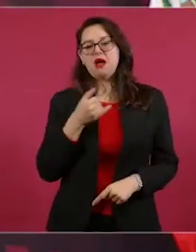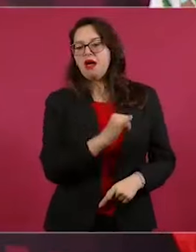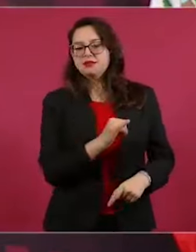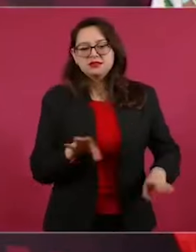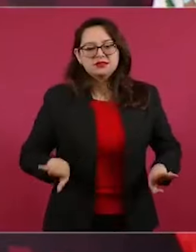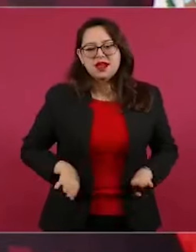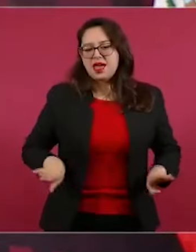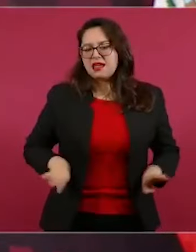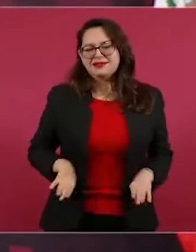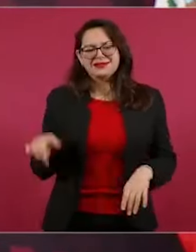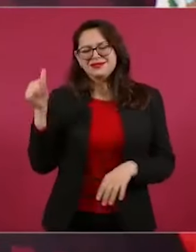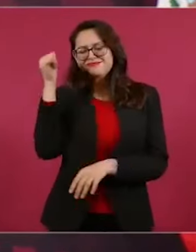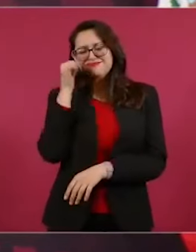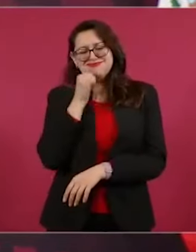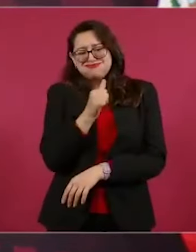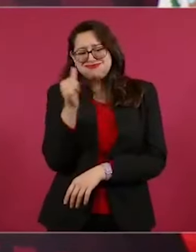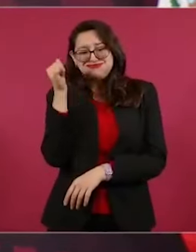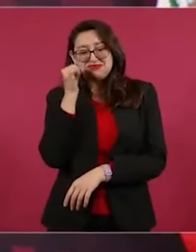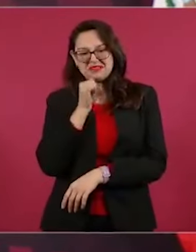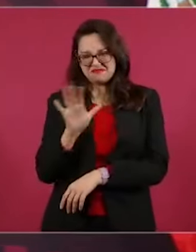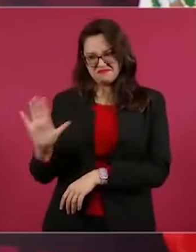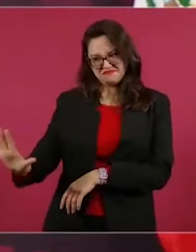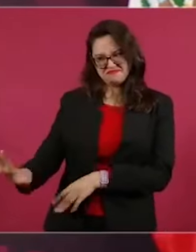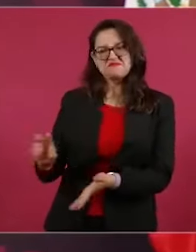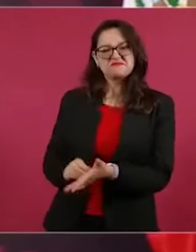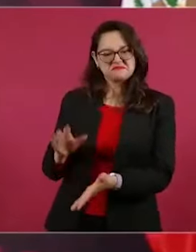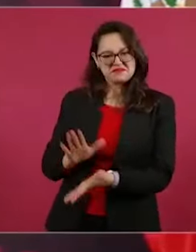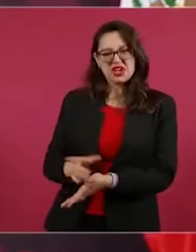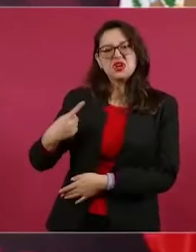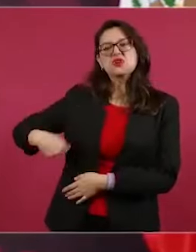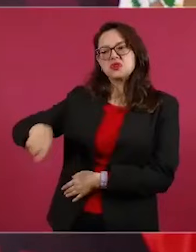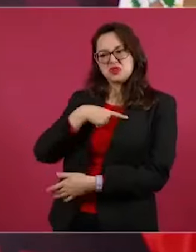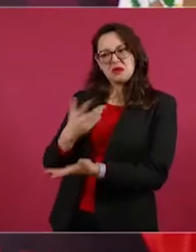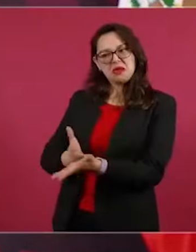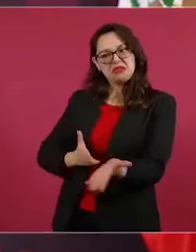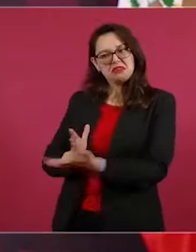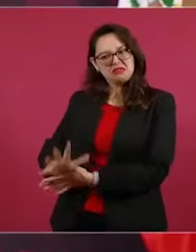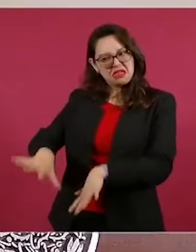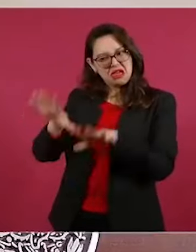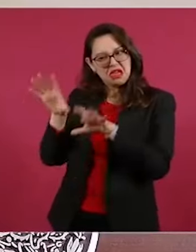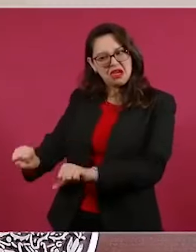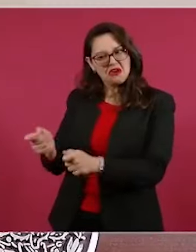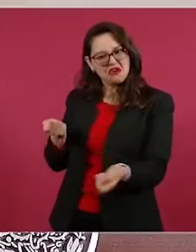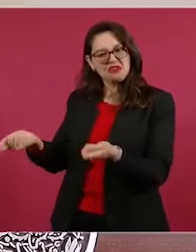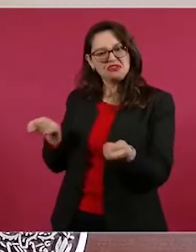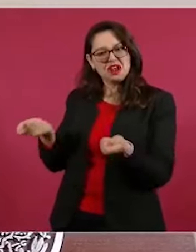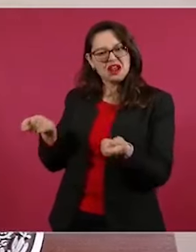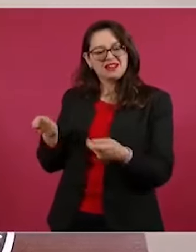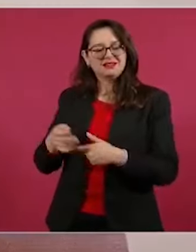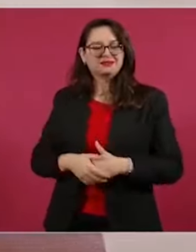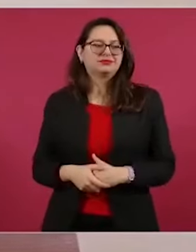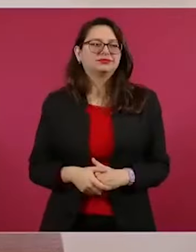y que van a intervenir y van a tomar